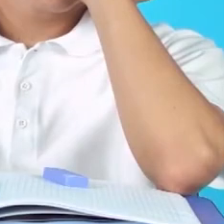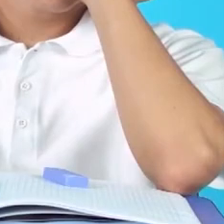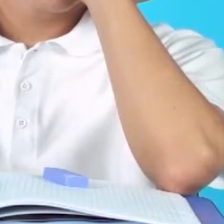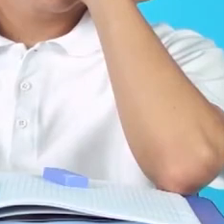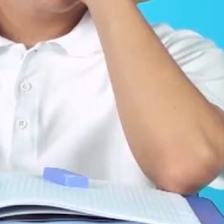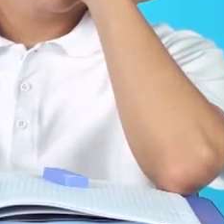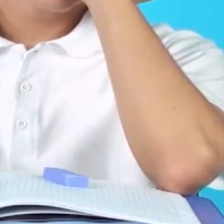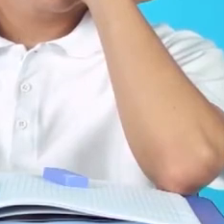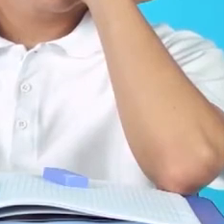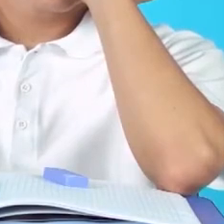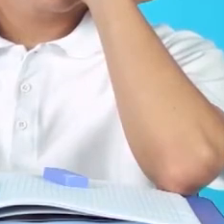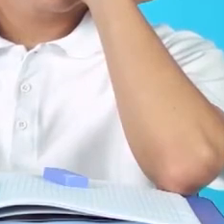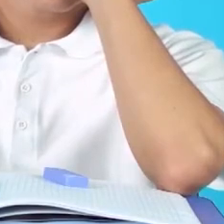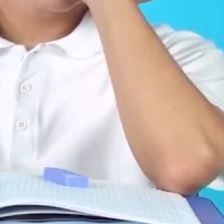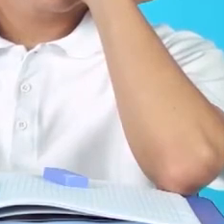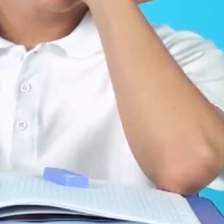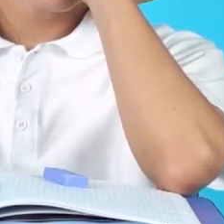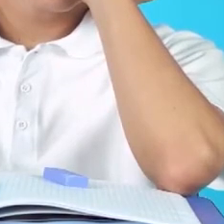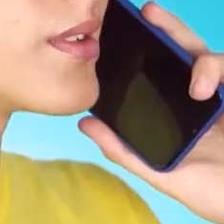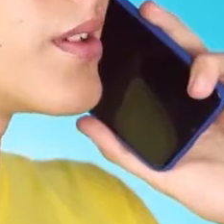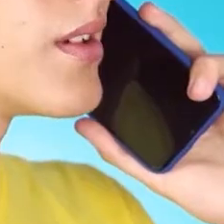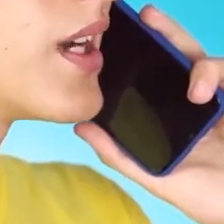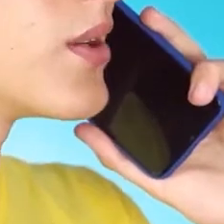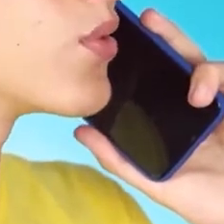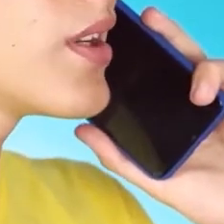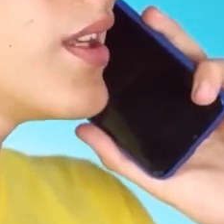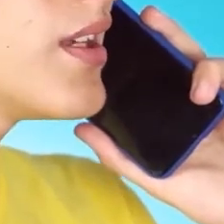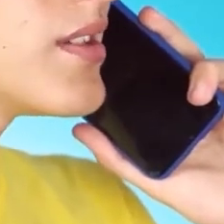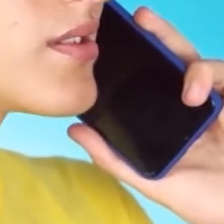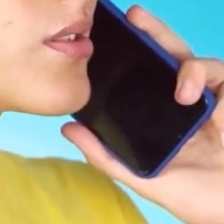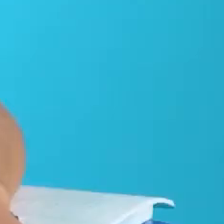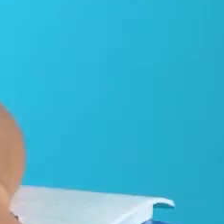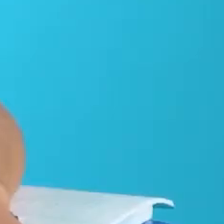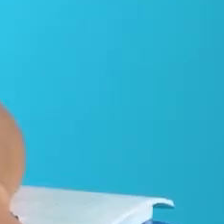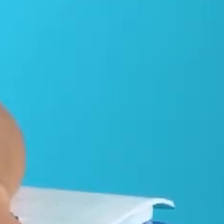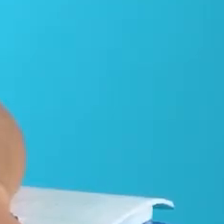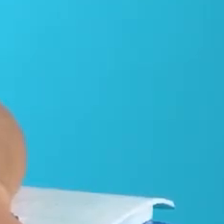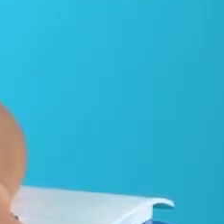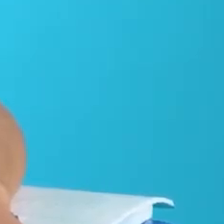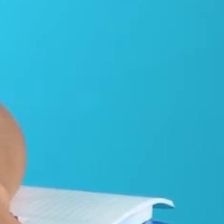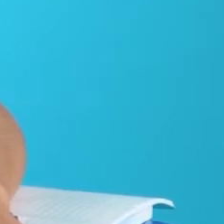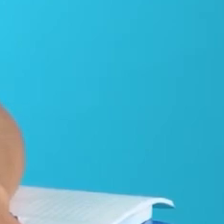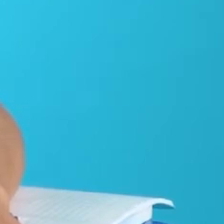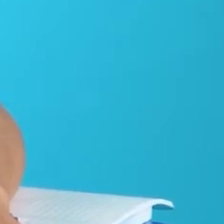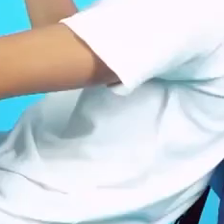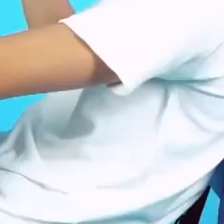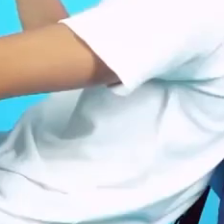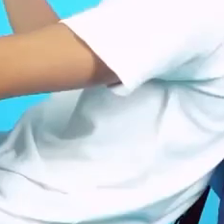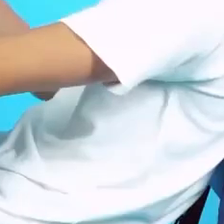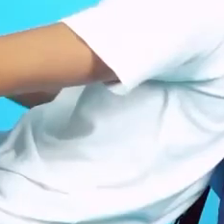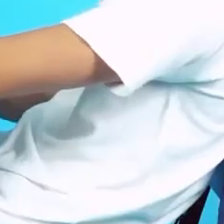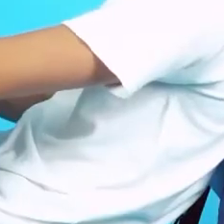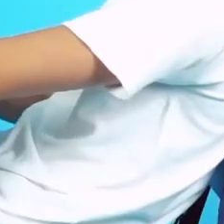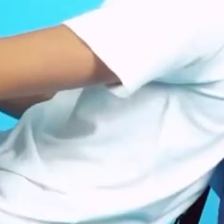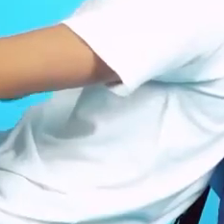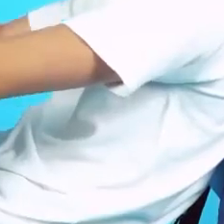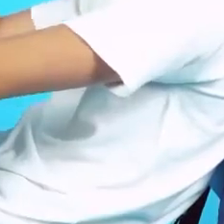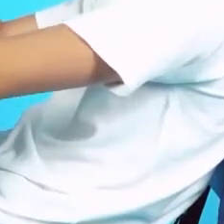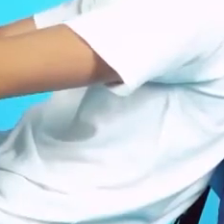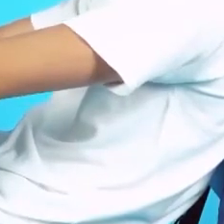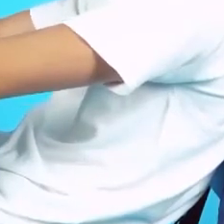Pero no me animo a volver a las mismas clases de siempre. Aburridas, con el dictado, sin que nos escuchen.